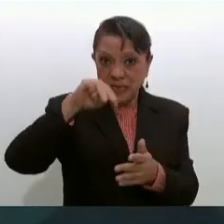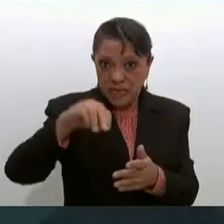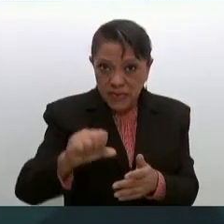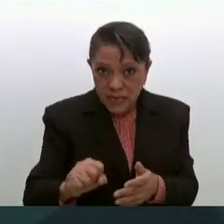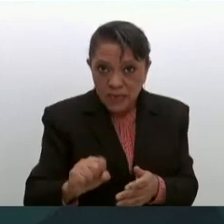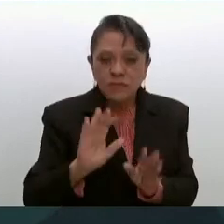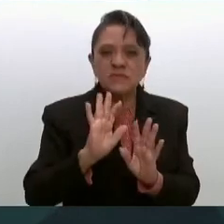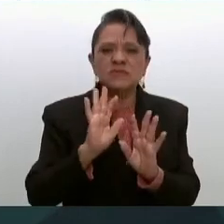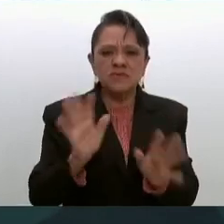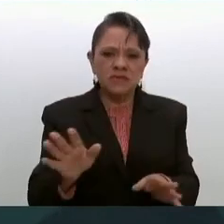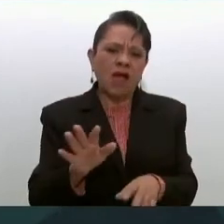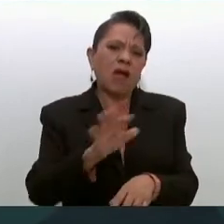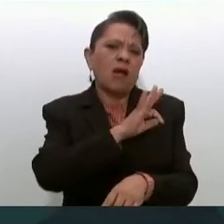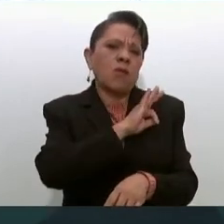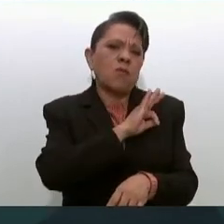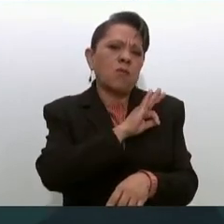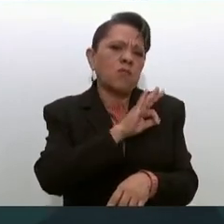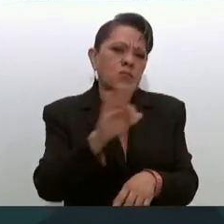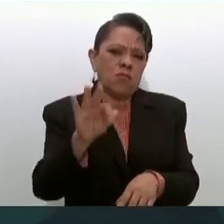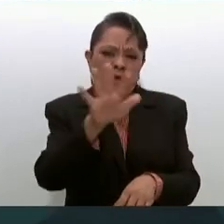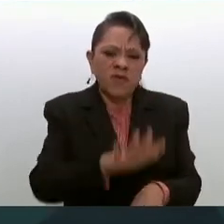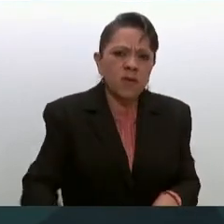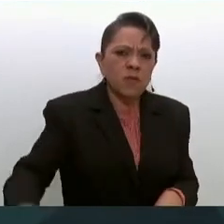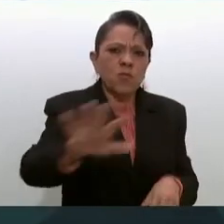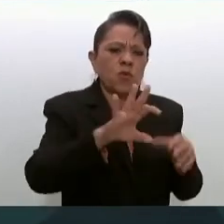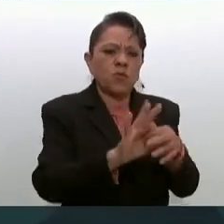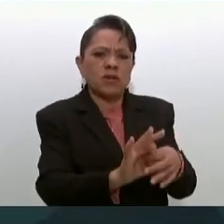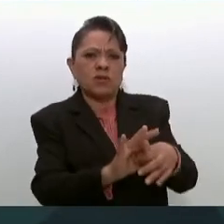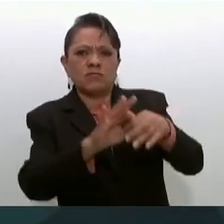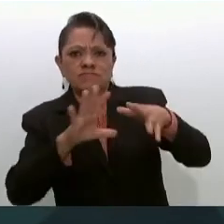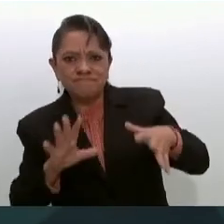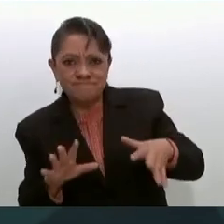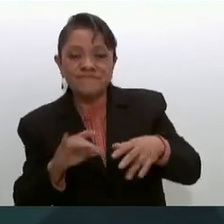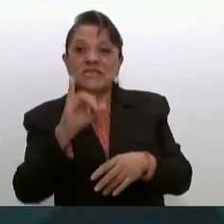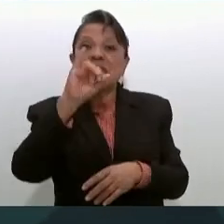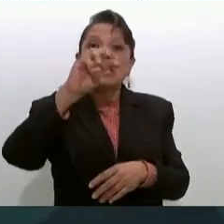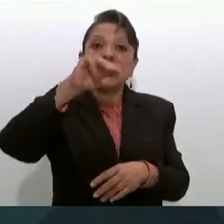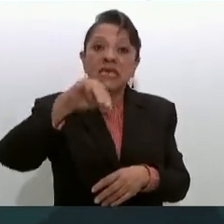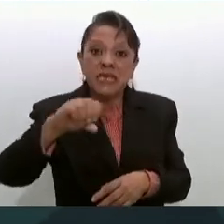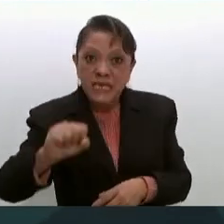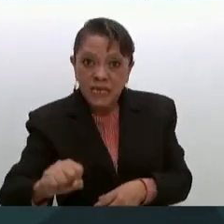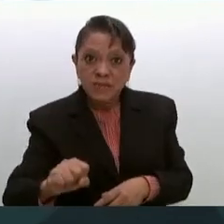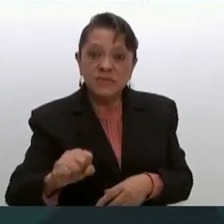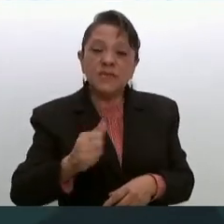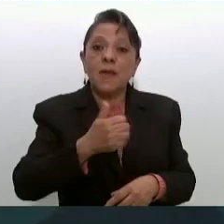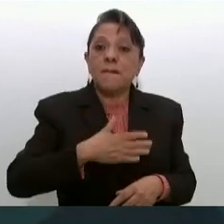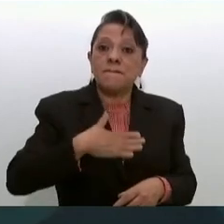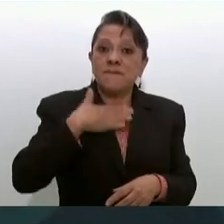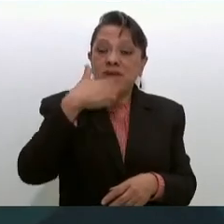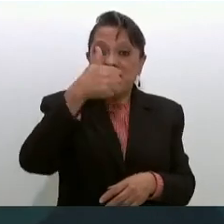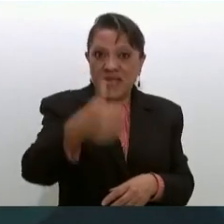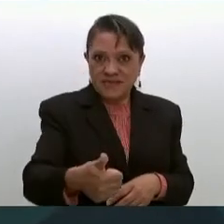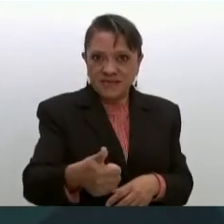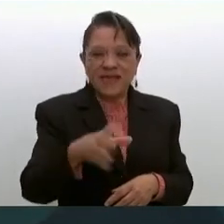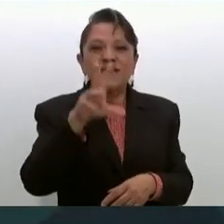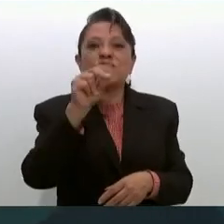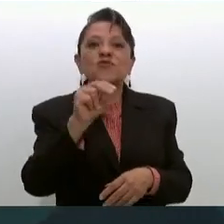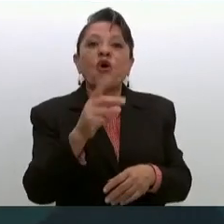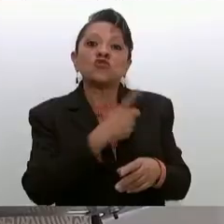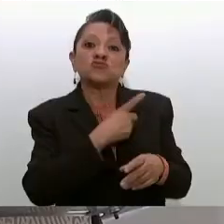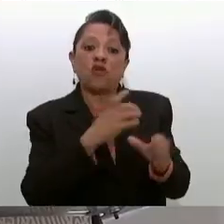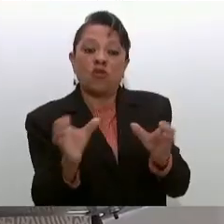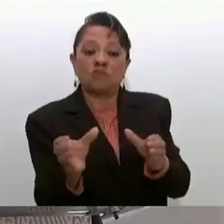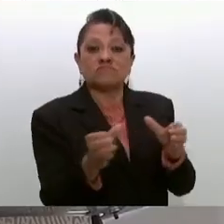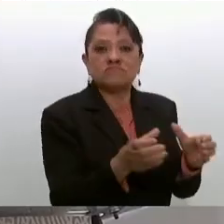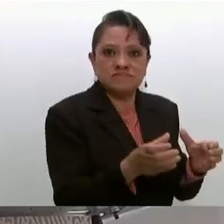descentralizado, INSS-Bienestar. Y también se publicó, el 25 de octubre, el régimen